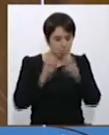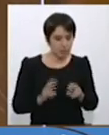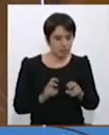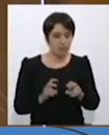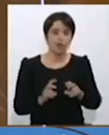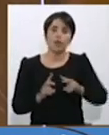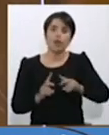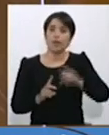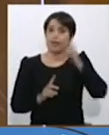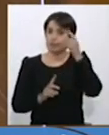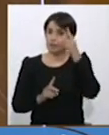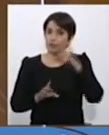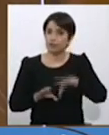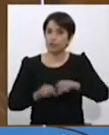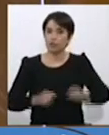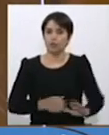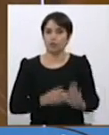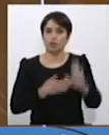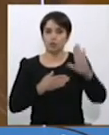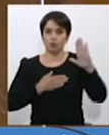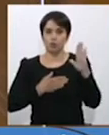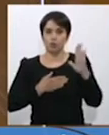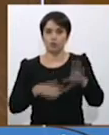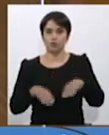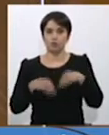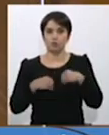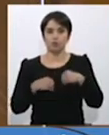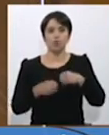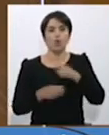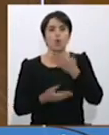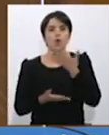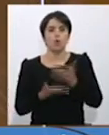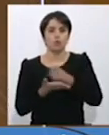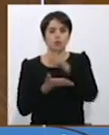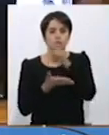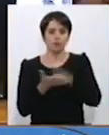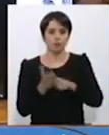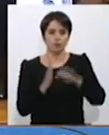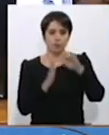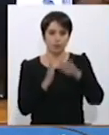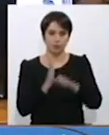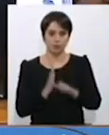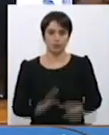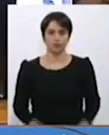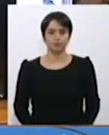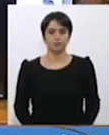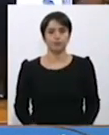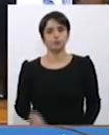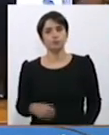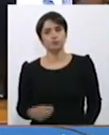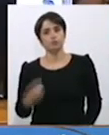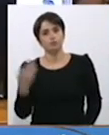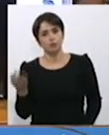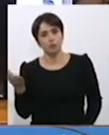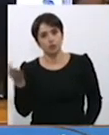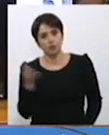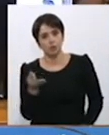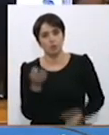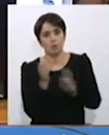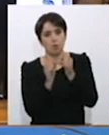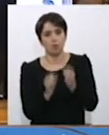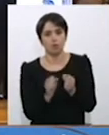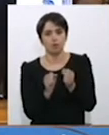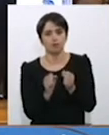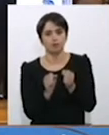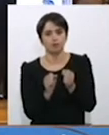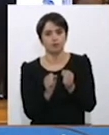se había asumido en la dictación del estatuto de los asistentes de la educación. Si les parece, a petición del senador Sandoval, podríamos